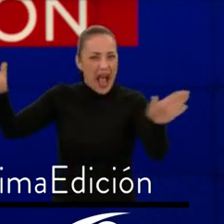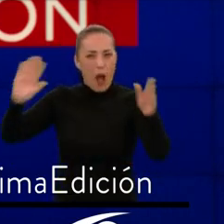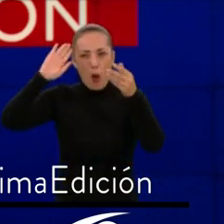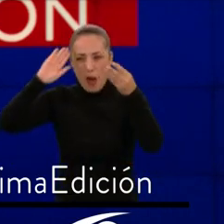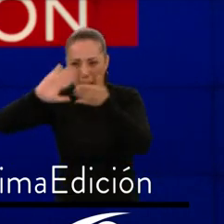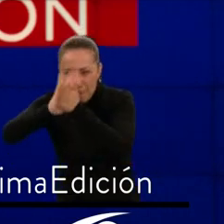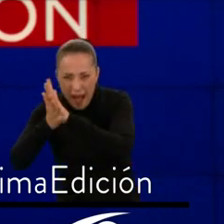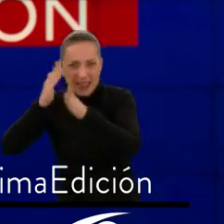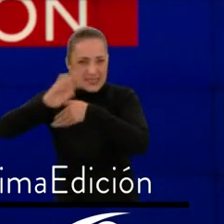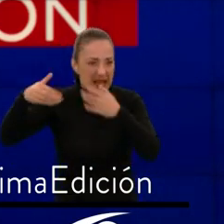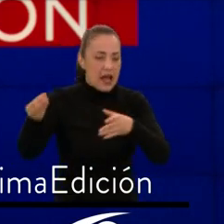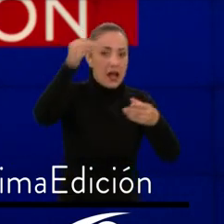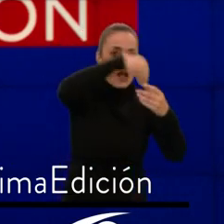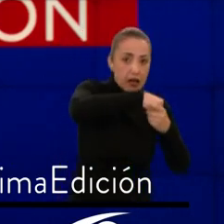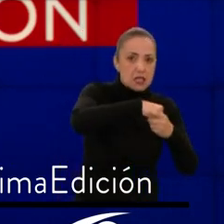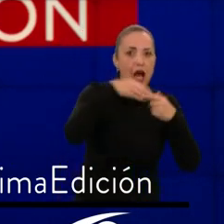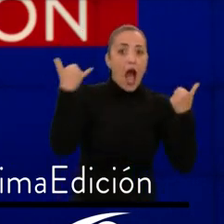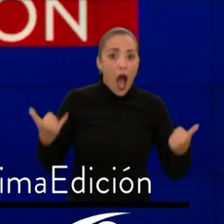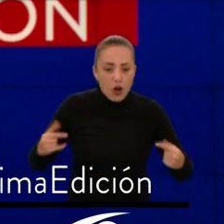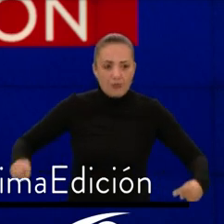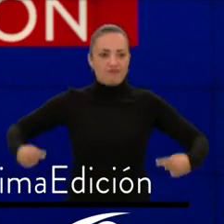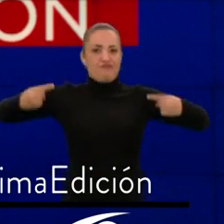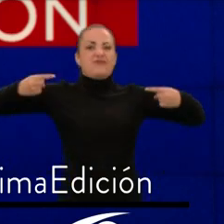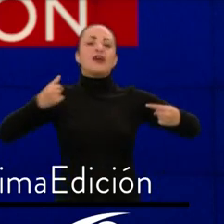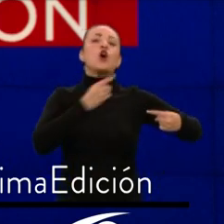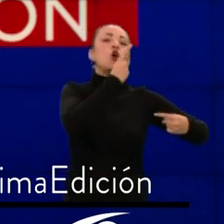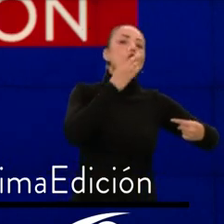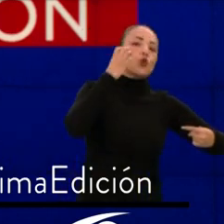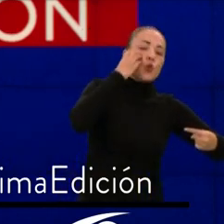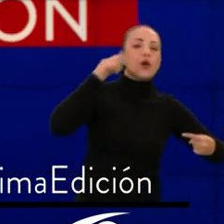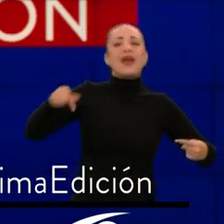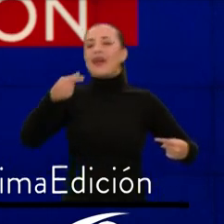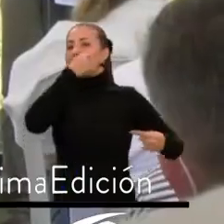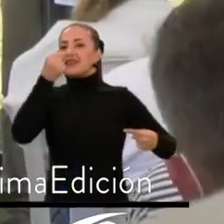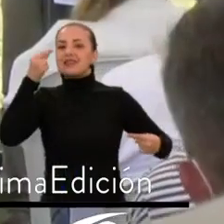Juan Manuel Santos. Ambos se refirieron al tema en distintos eventos.